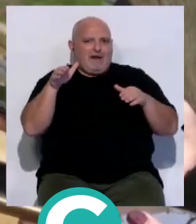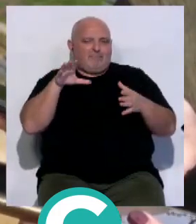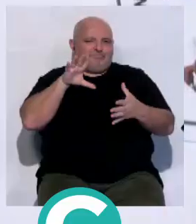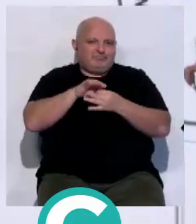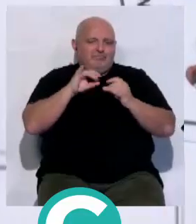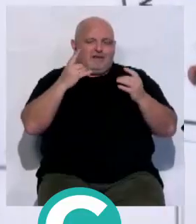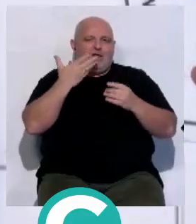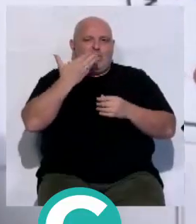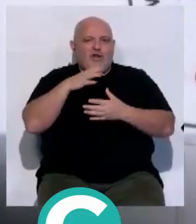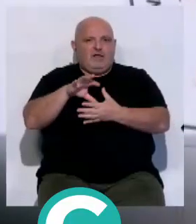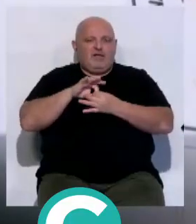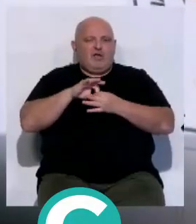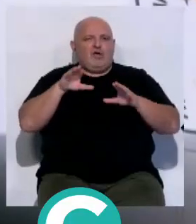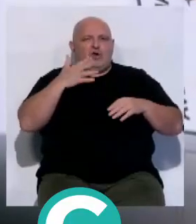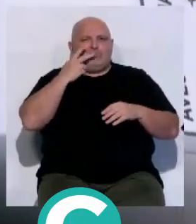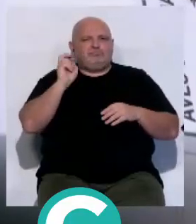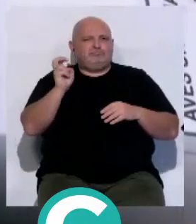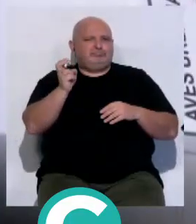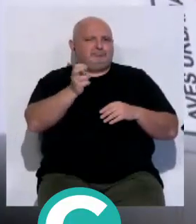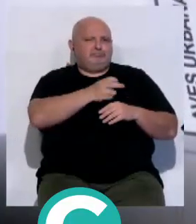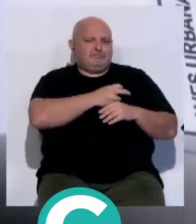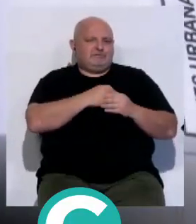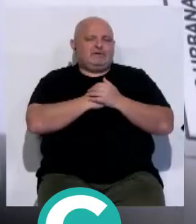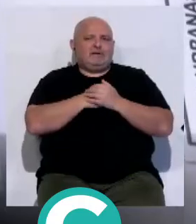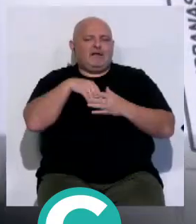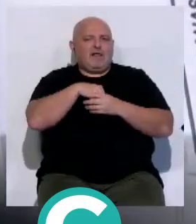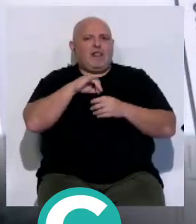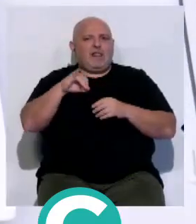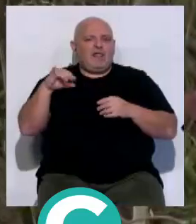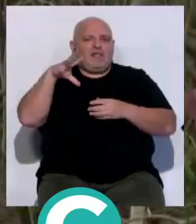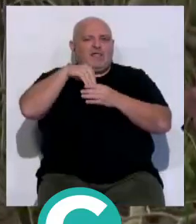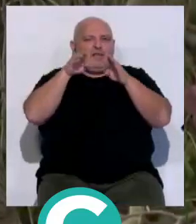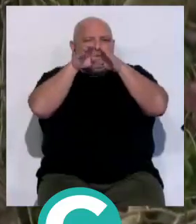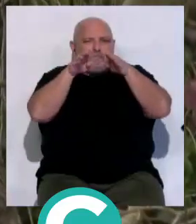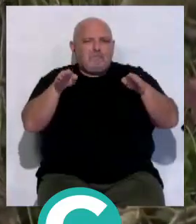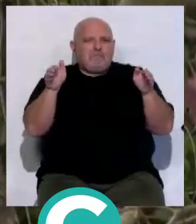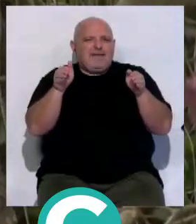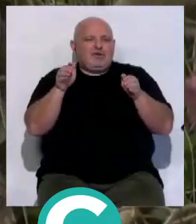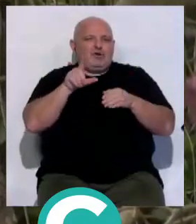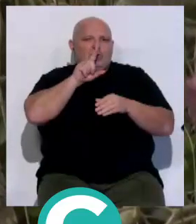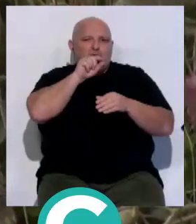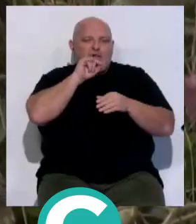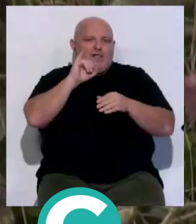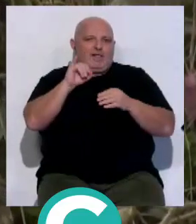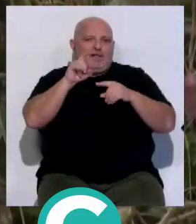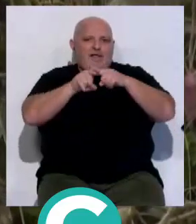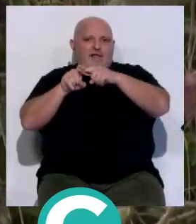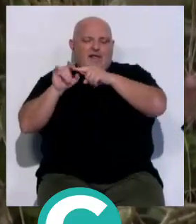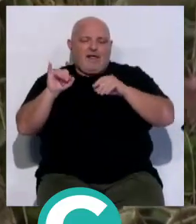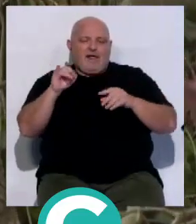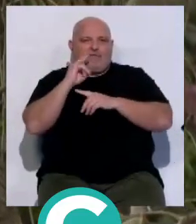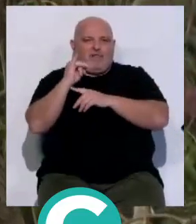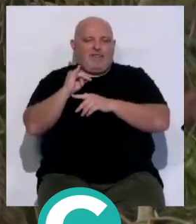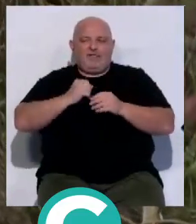Corriones, petirrojos, verderones, entre otras especies encontrarán cobijo en estos pequeños nidos que ya cuelgan de los árboles de la ciudad.